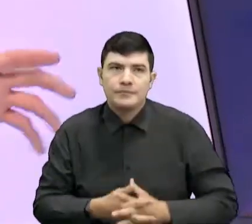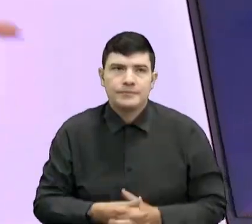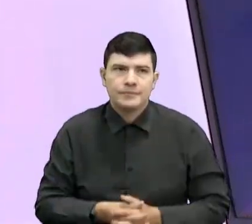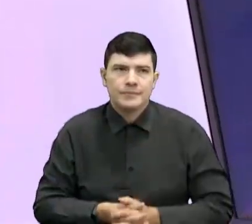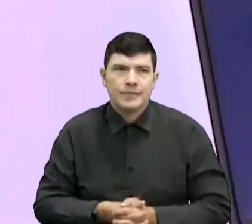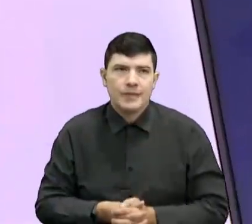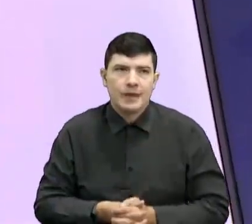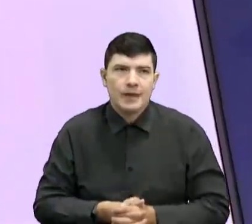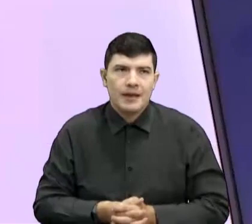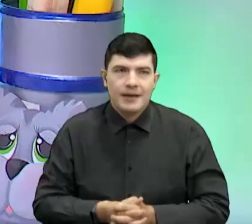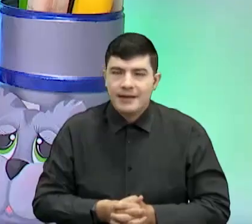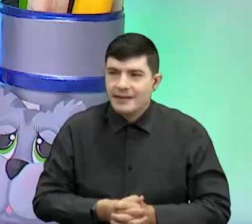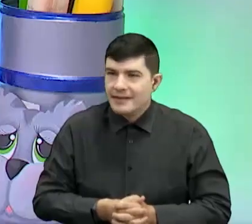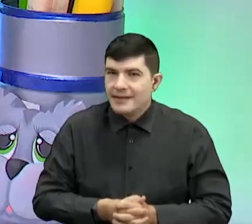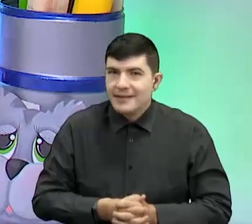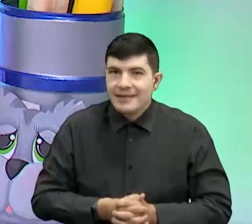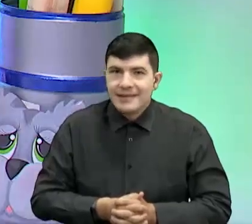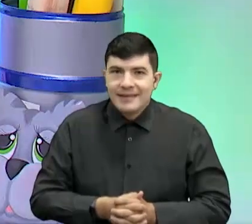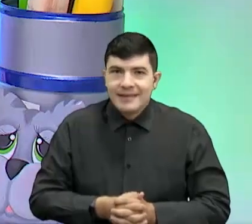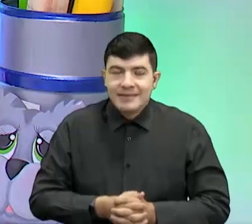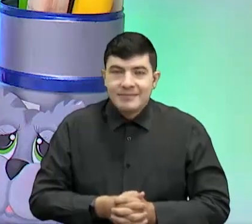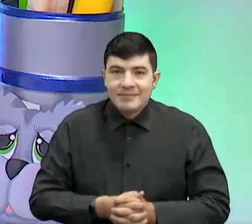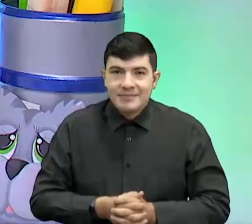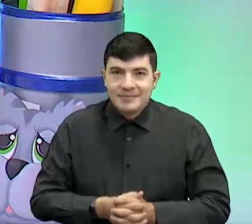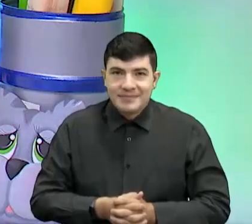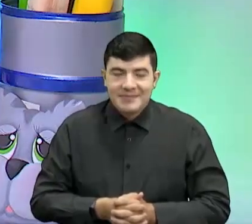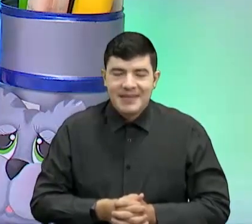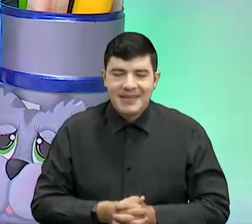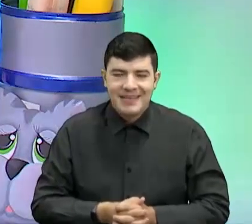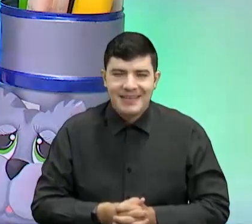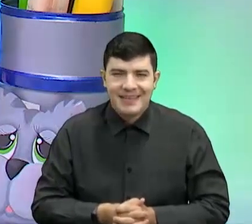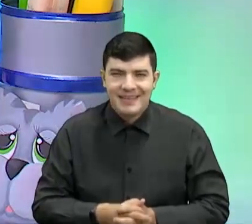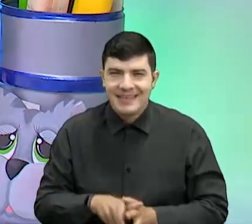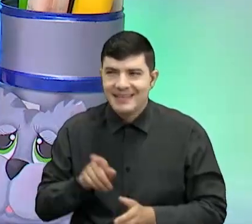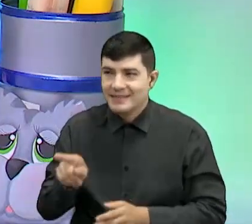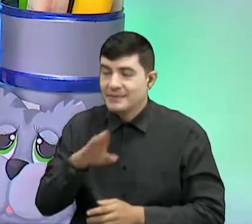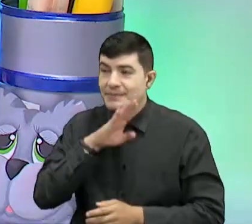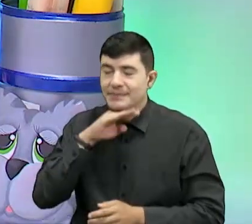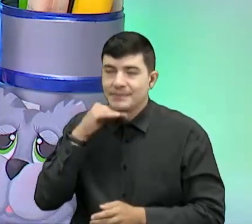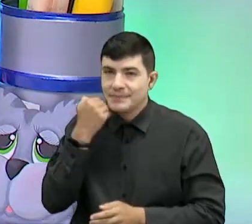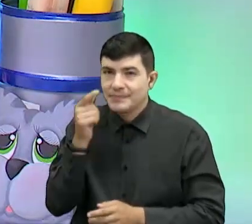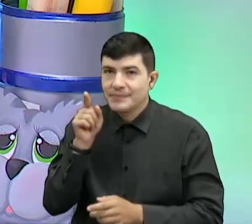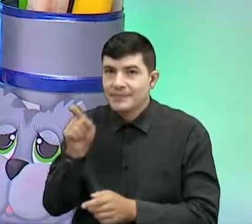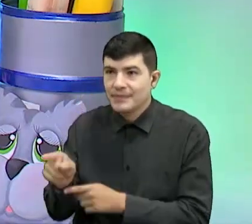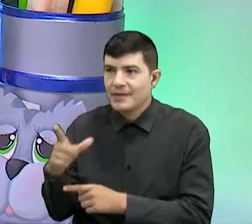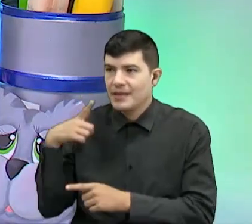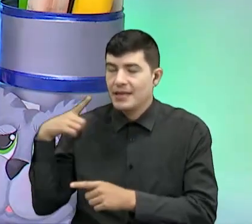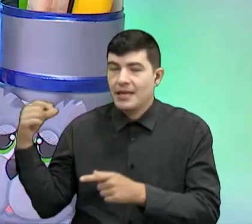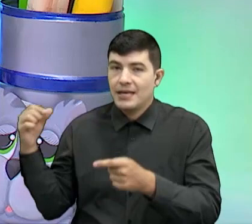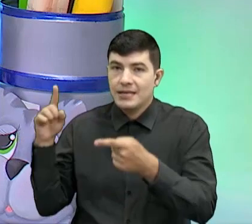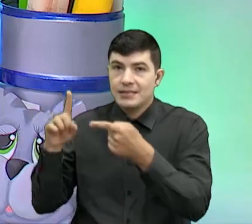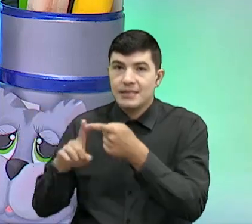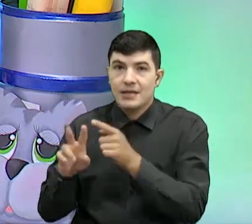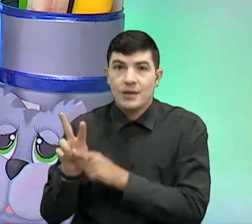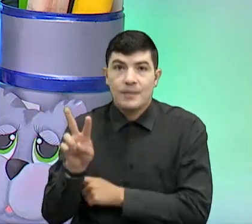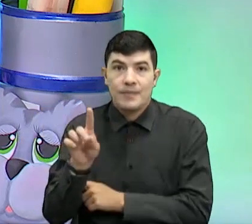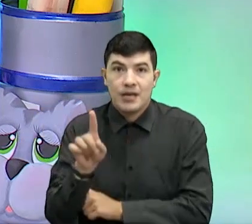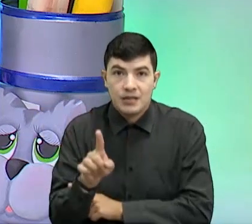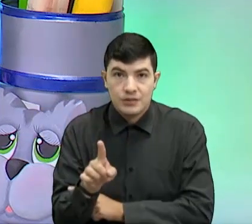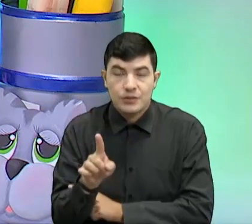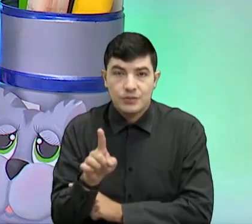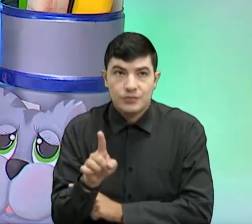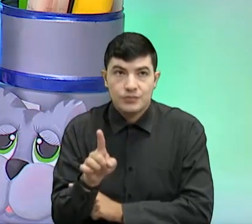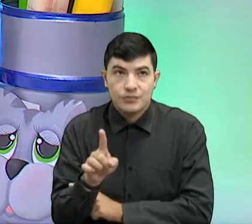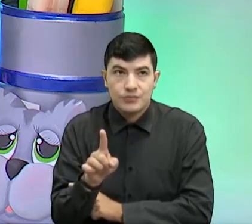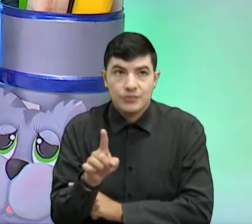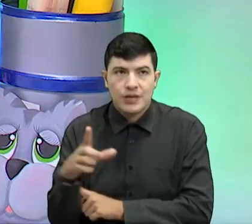Yo dije, ¿cómo así? No. ¿Está criando pollos? Bueno. Bueno. Hay una enfermedad. La enfermedad del siglo XXI. No